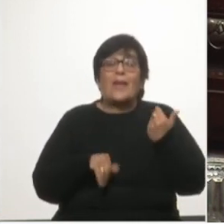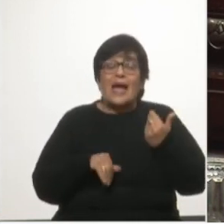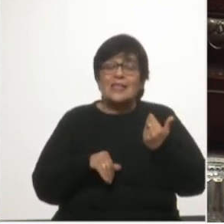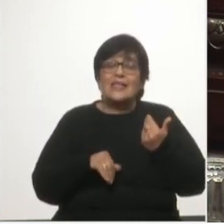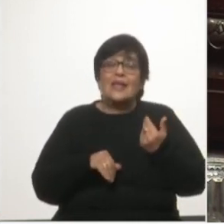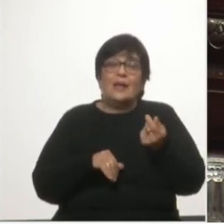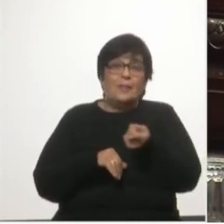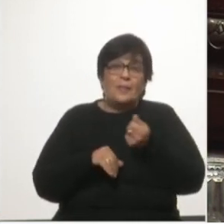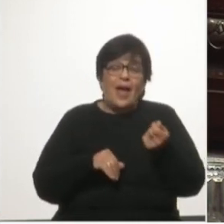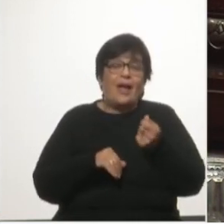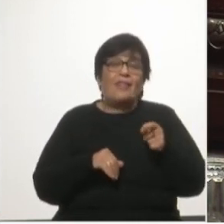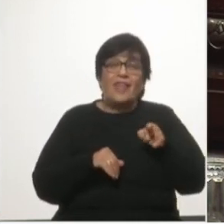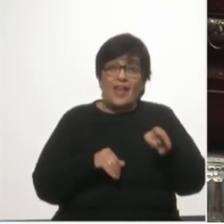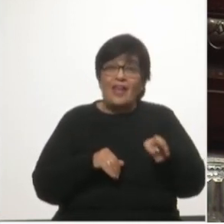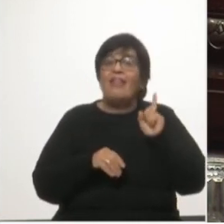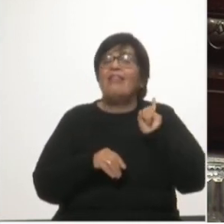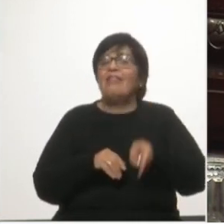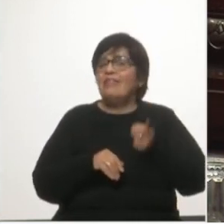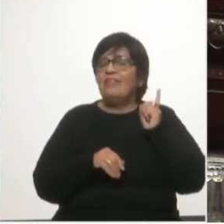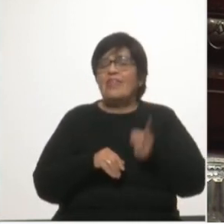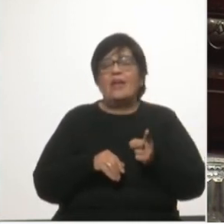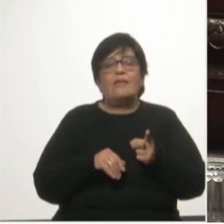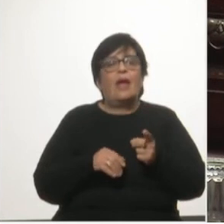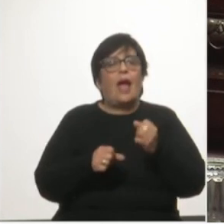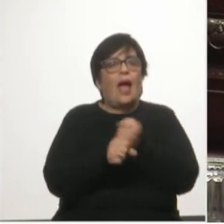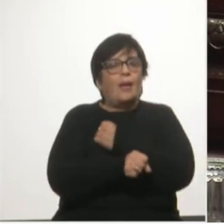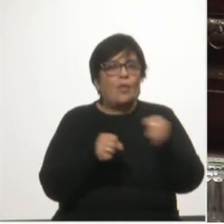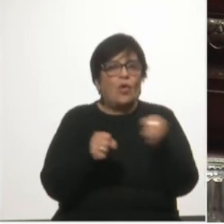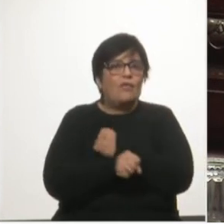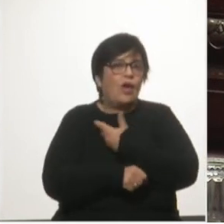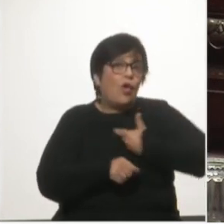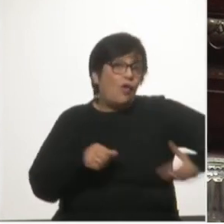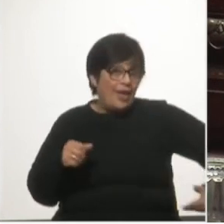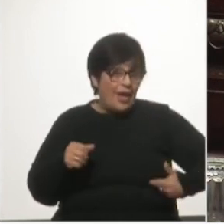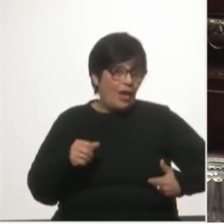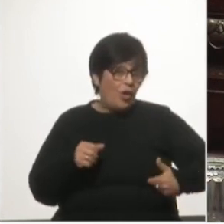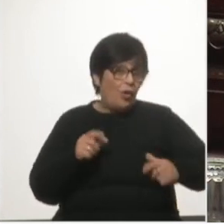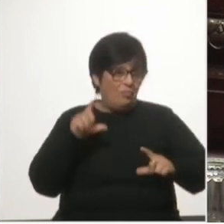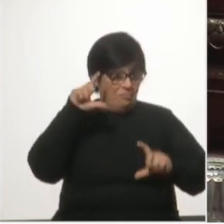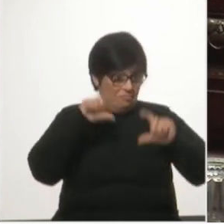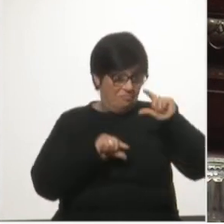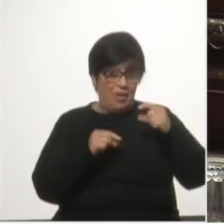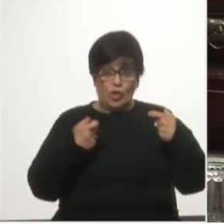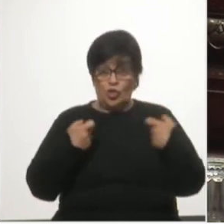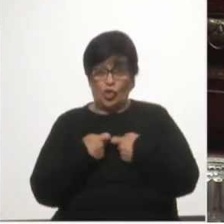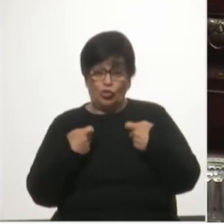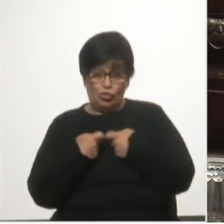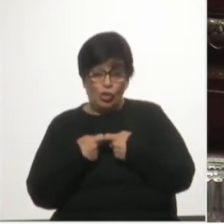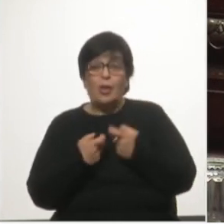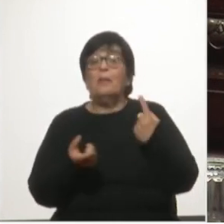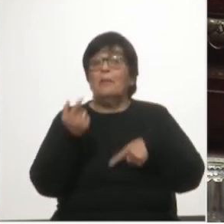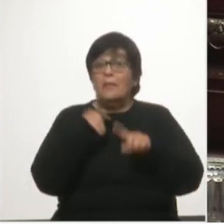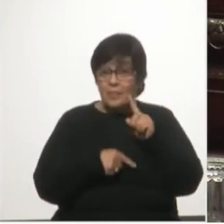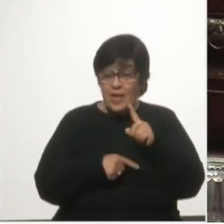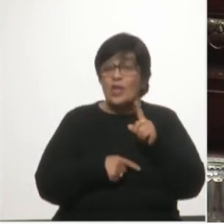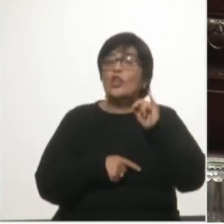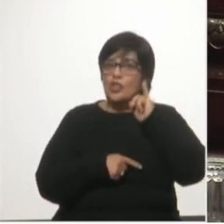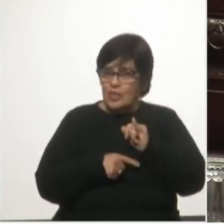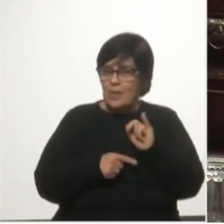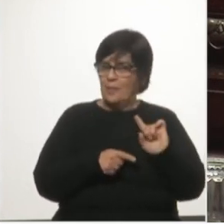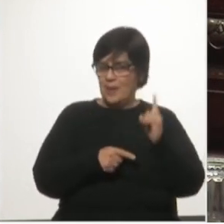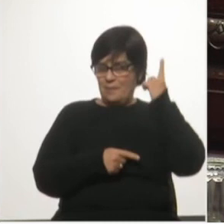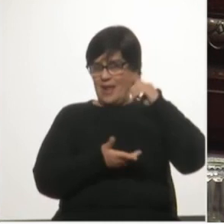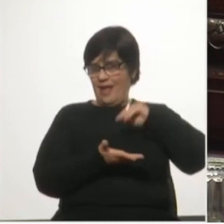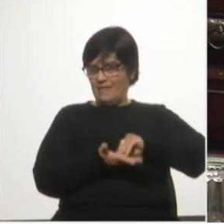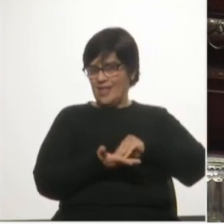de TCP deban ser aprobadas por el Estado como socio minoritario, como si se establecía en el contrato original